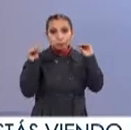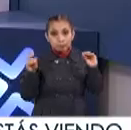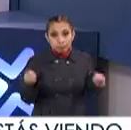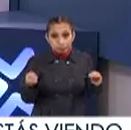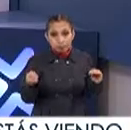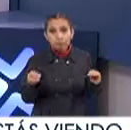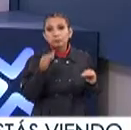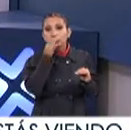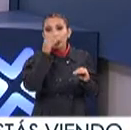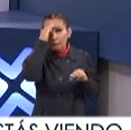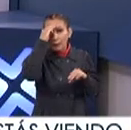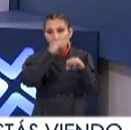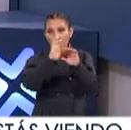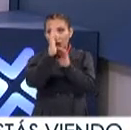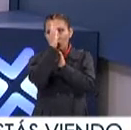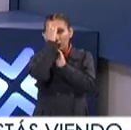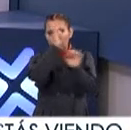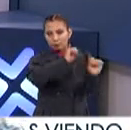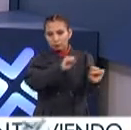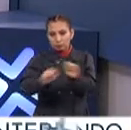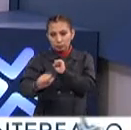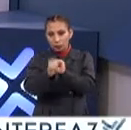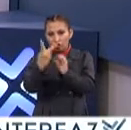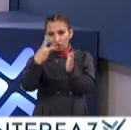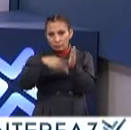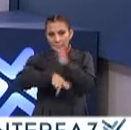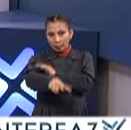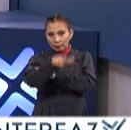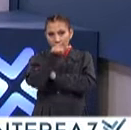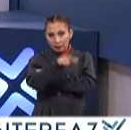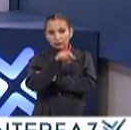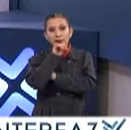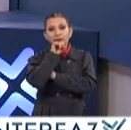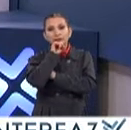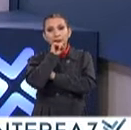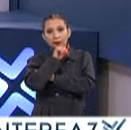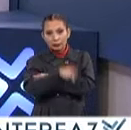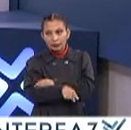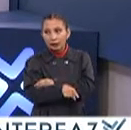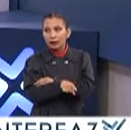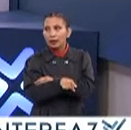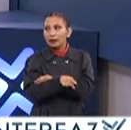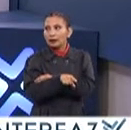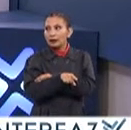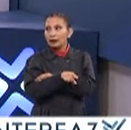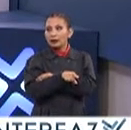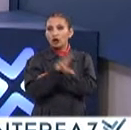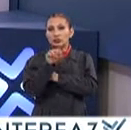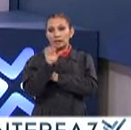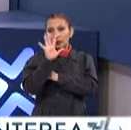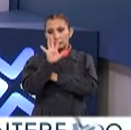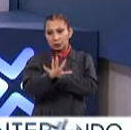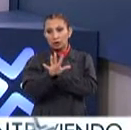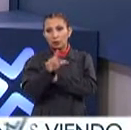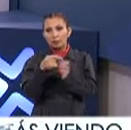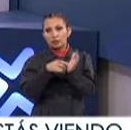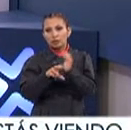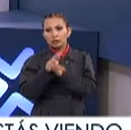silencio En memoria de las víctimas Del sismo del 2017 Y por supuesto También desde El 85 Y